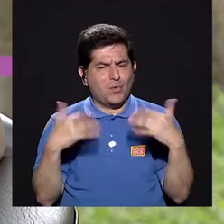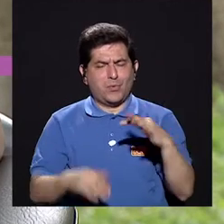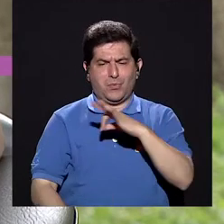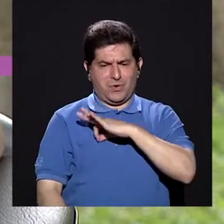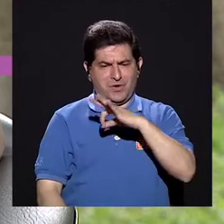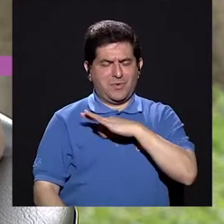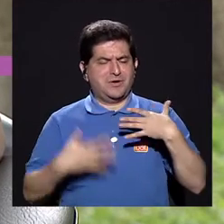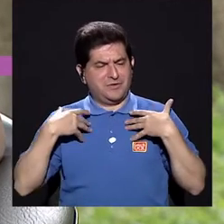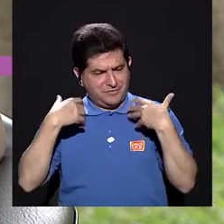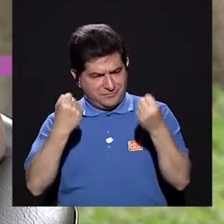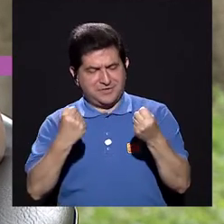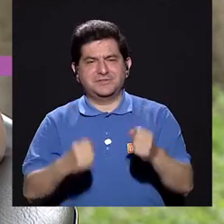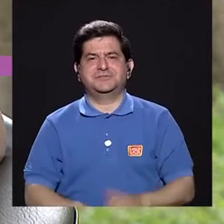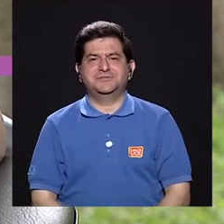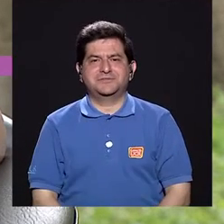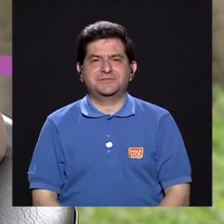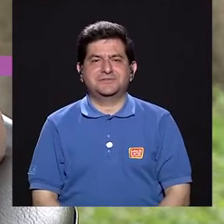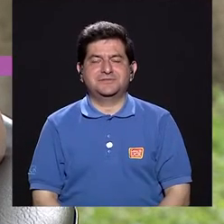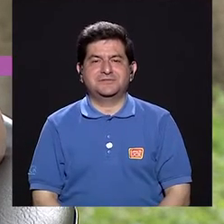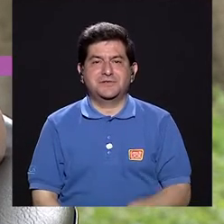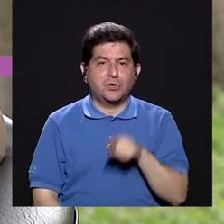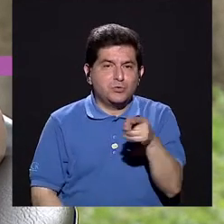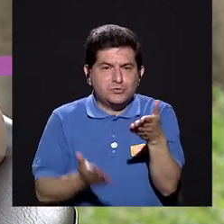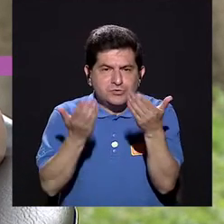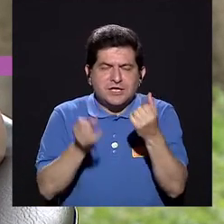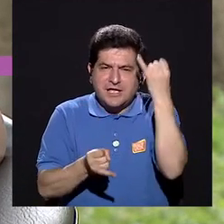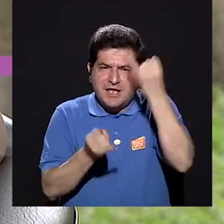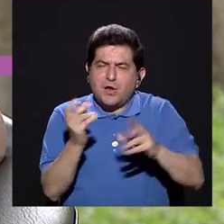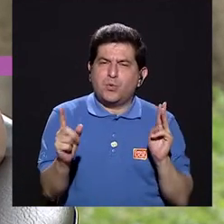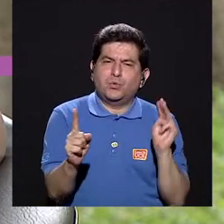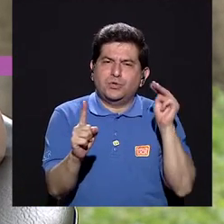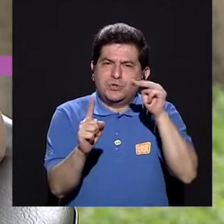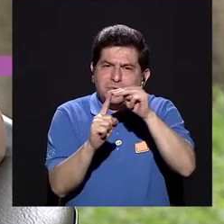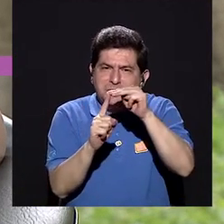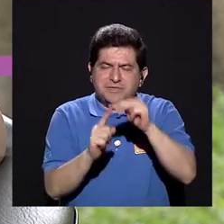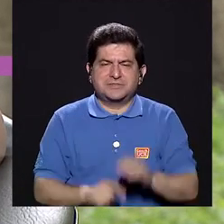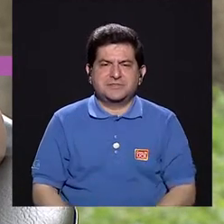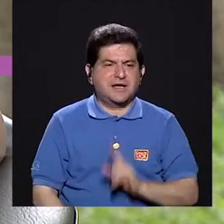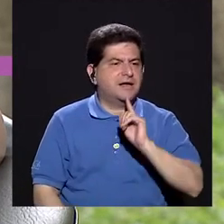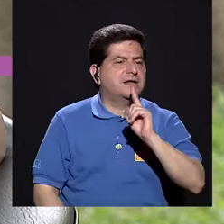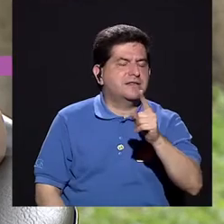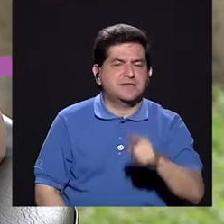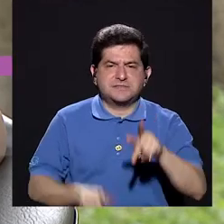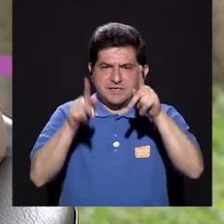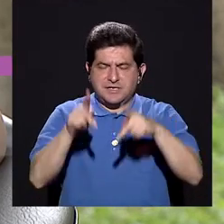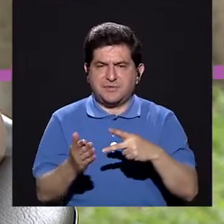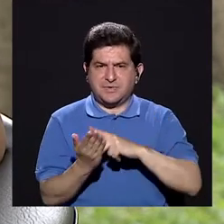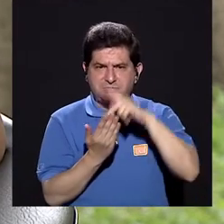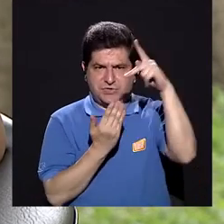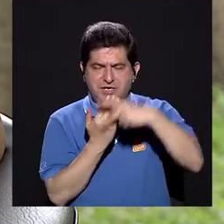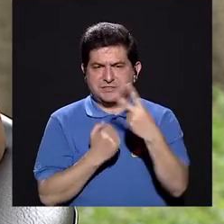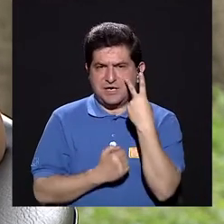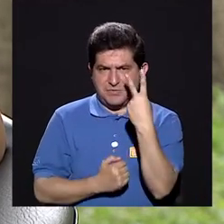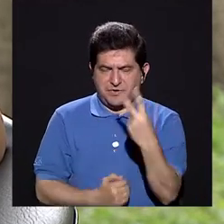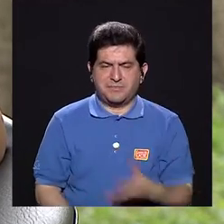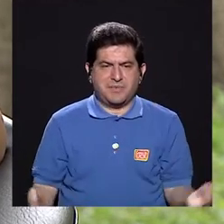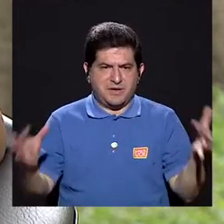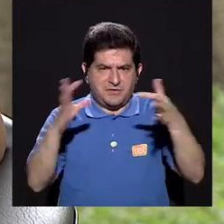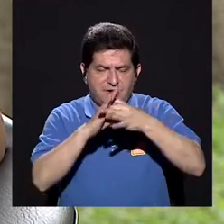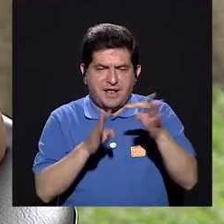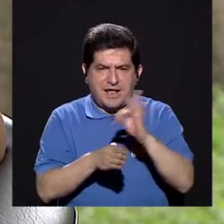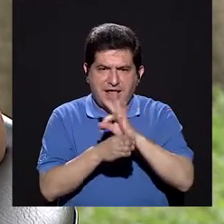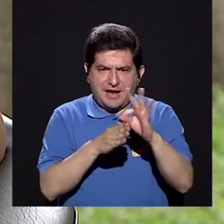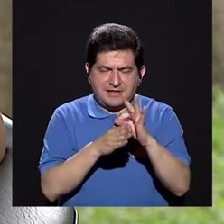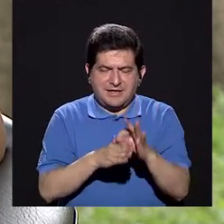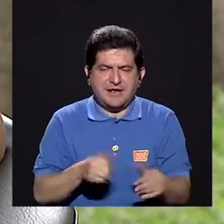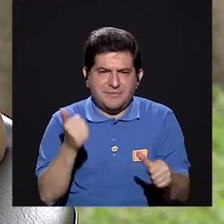sus beneficios para la salud. No sé si quisiera darle un último mensaje a las personas que nos ven en referencia a